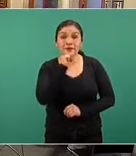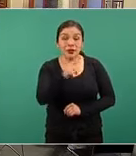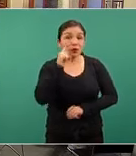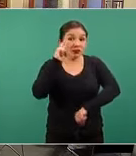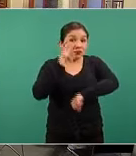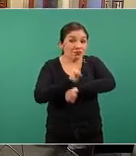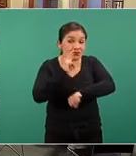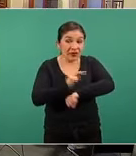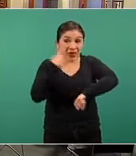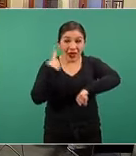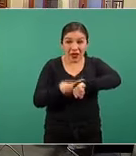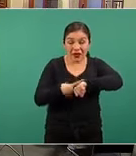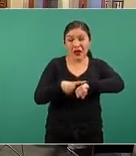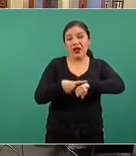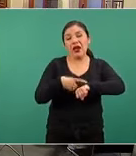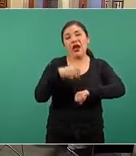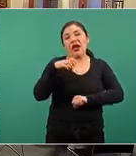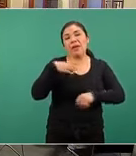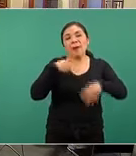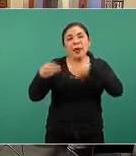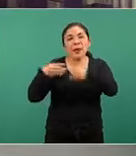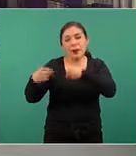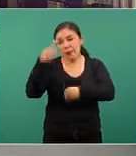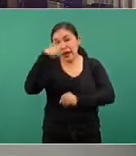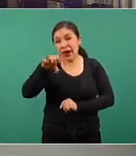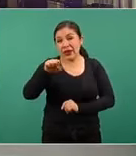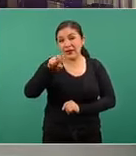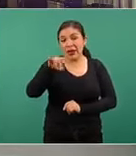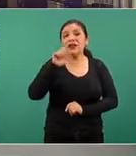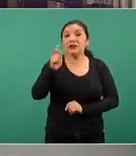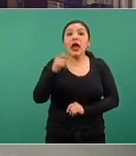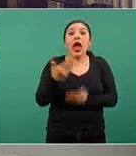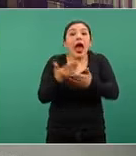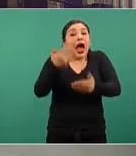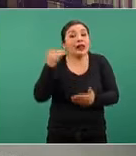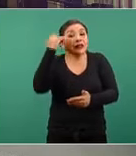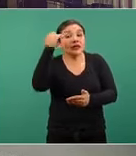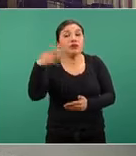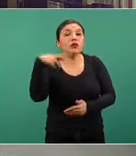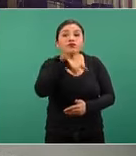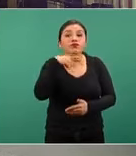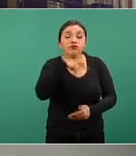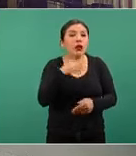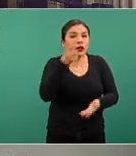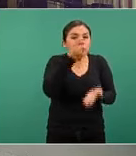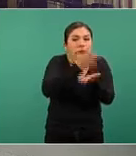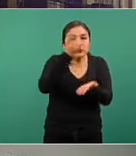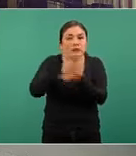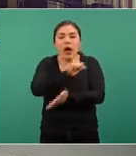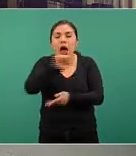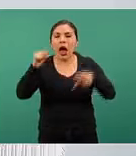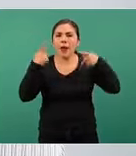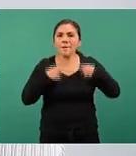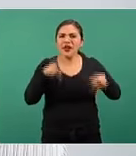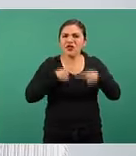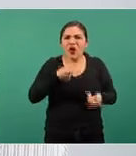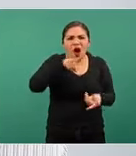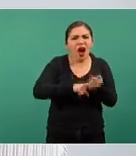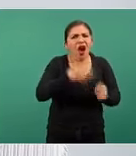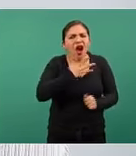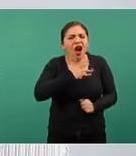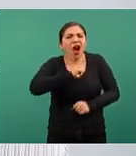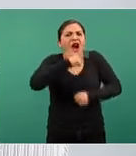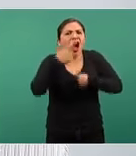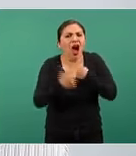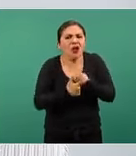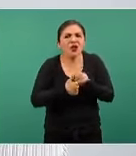vigilancia epidemiológica de los CESAVI es poder identificar de manera oportuna las personas que presentan y como su